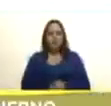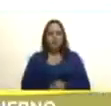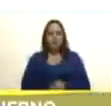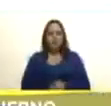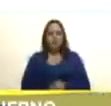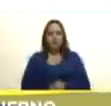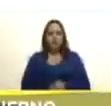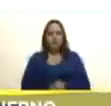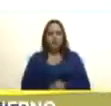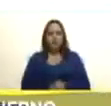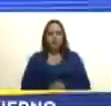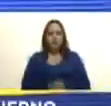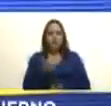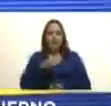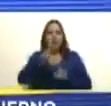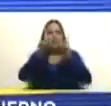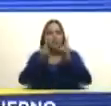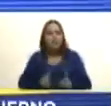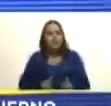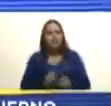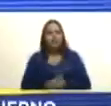y hay una decisión